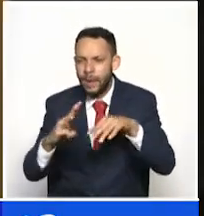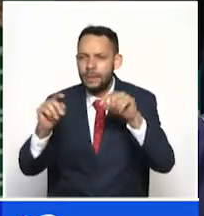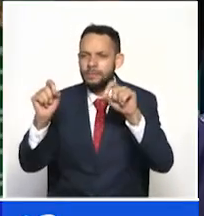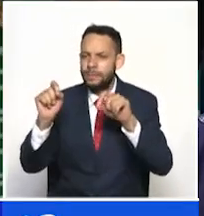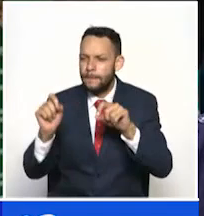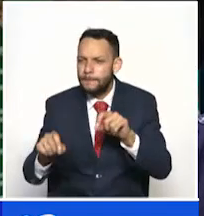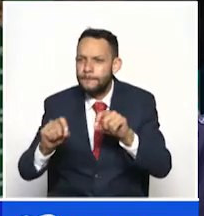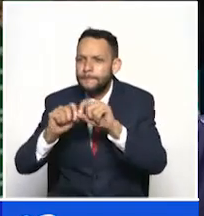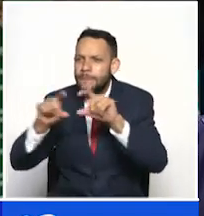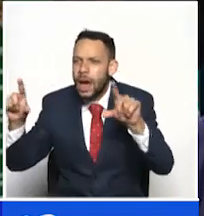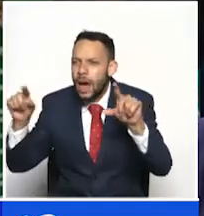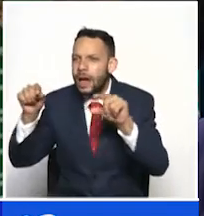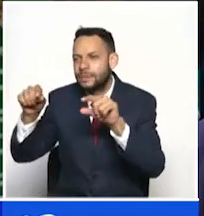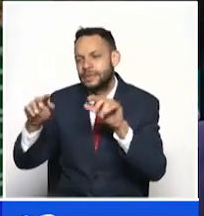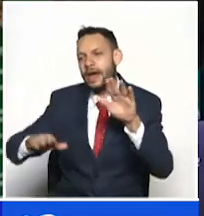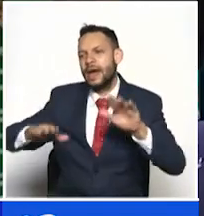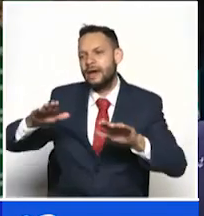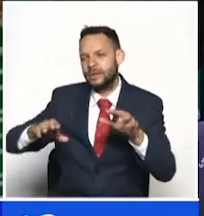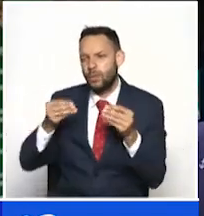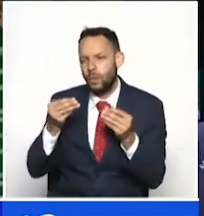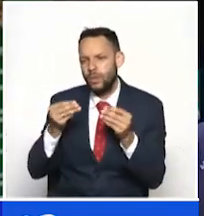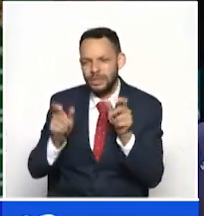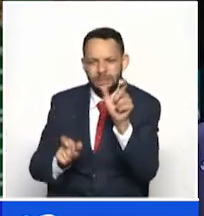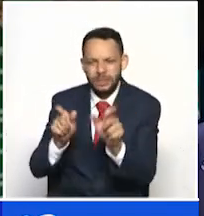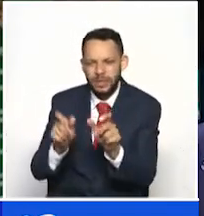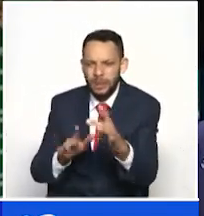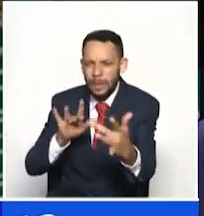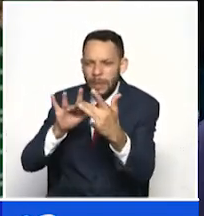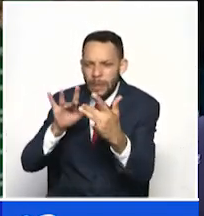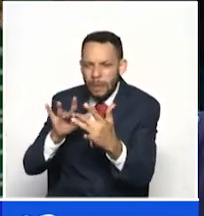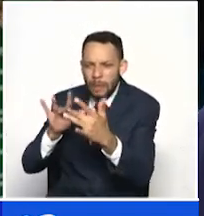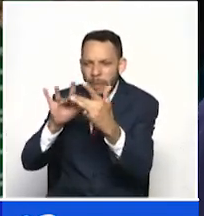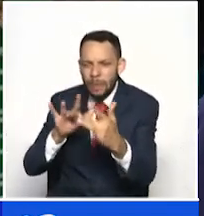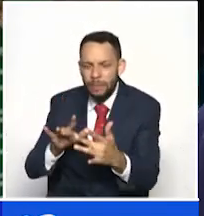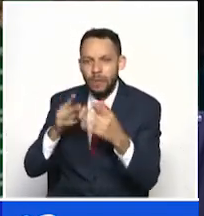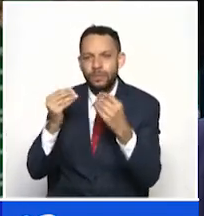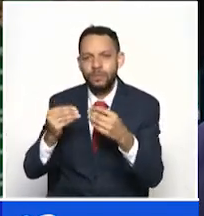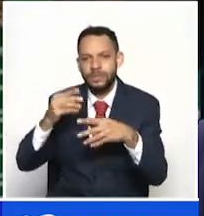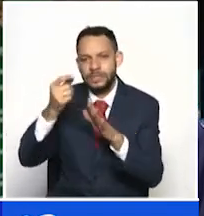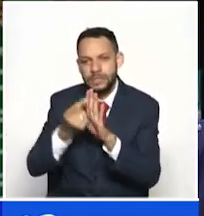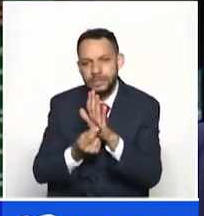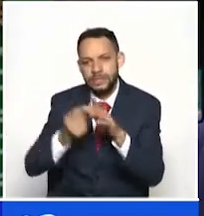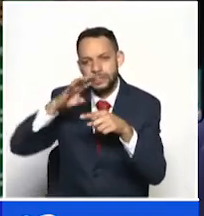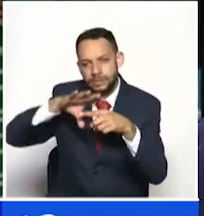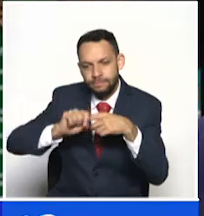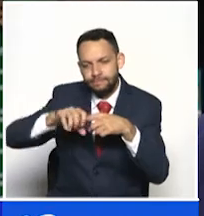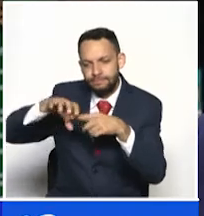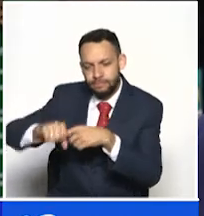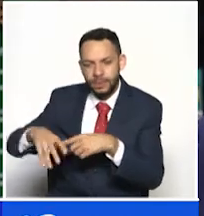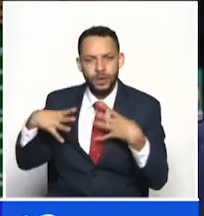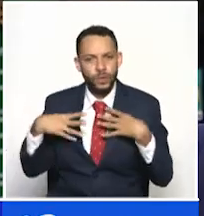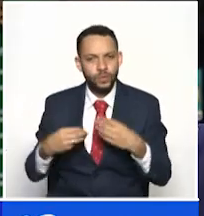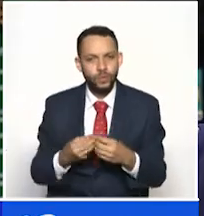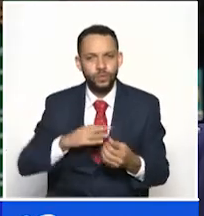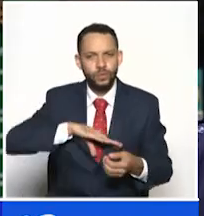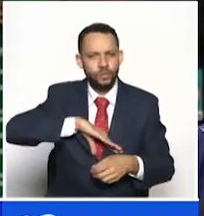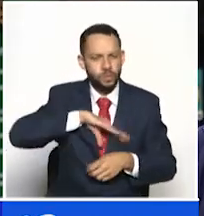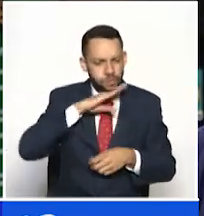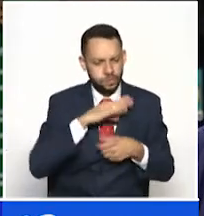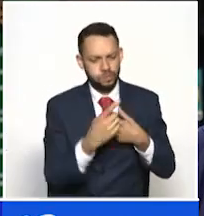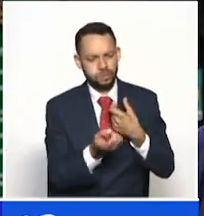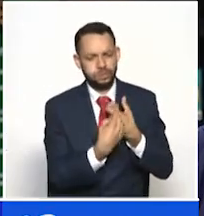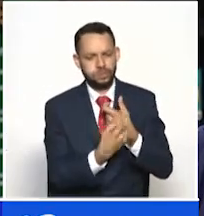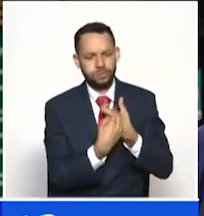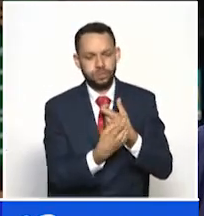pero hay que entender que es que hay mucha demanda de pasaportes, mucha demanda de citas y nosotros tenemos una capacidad instalada, en este momento estamos